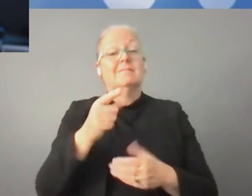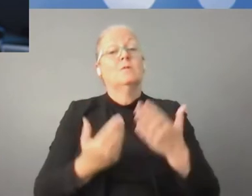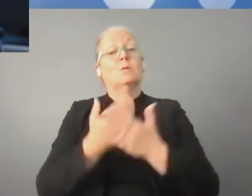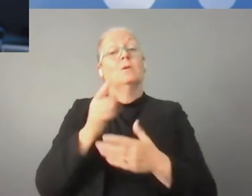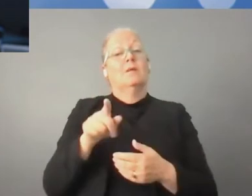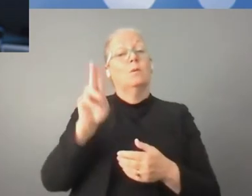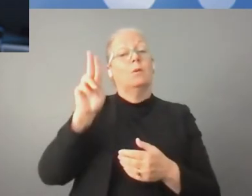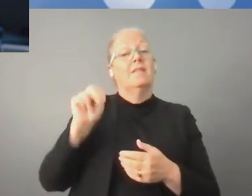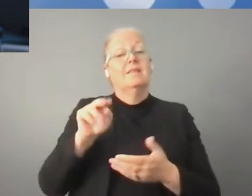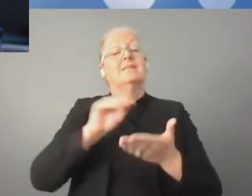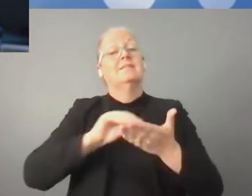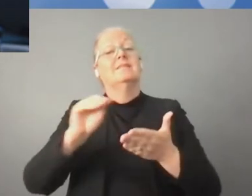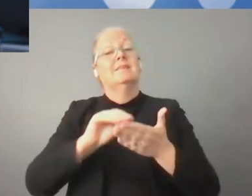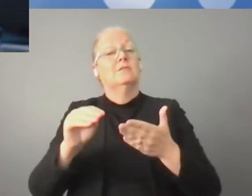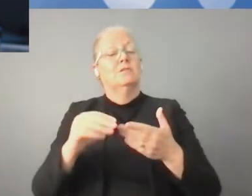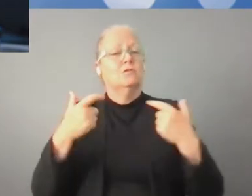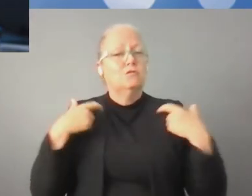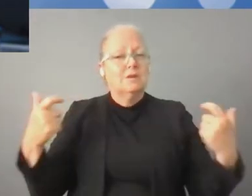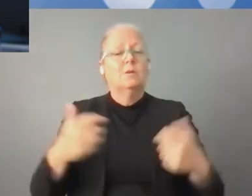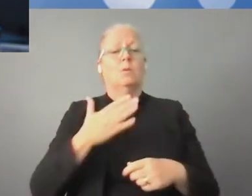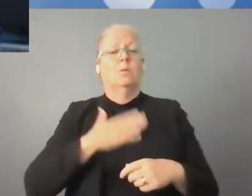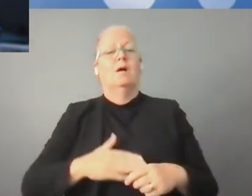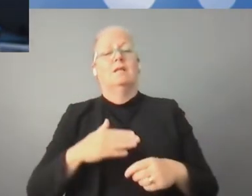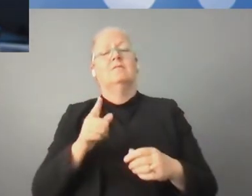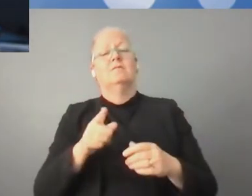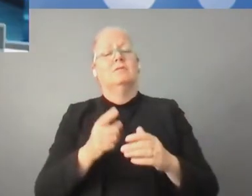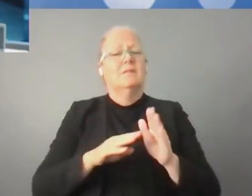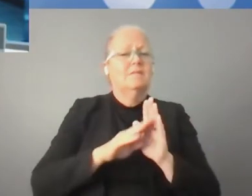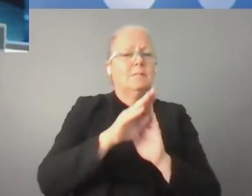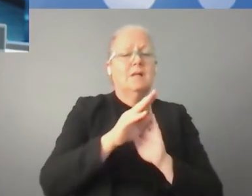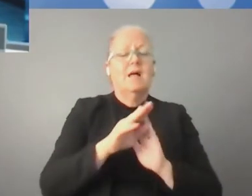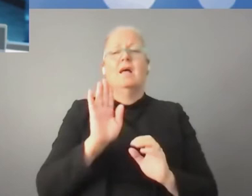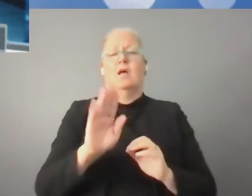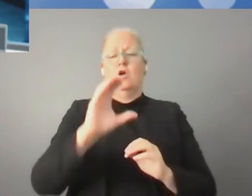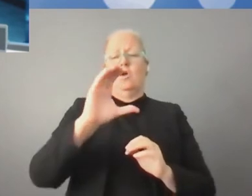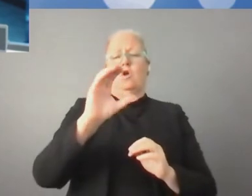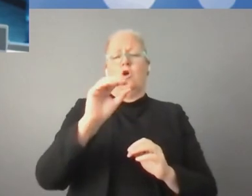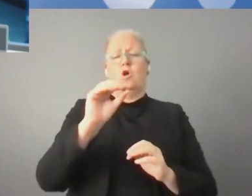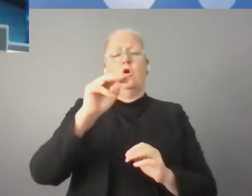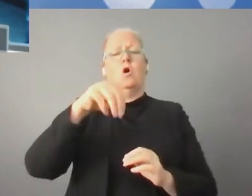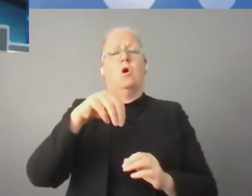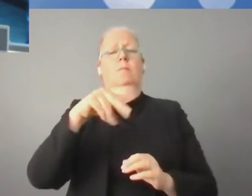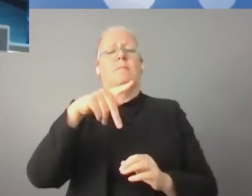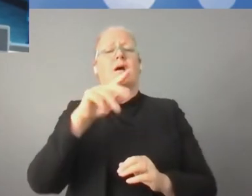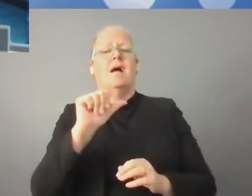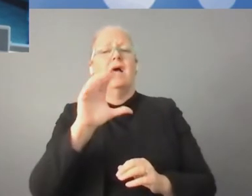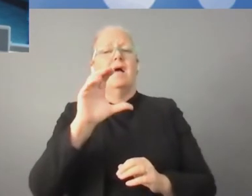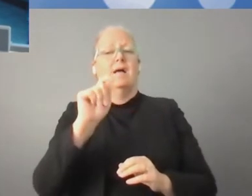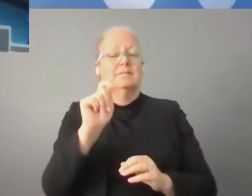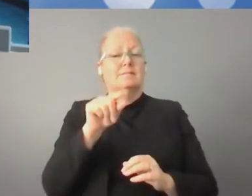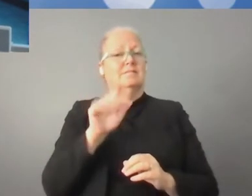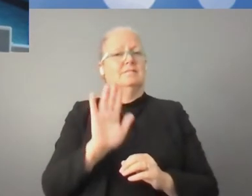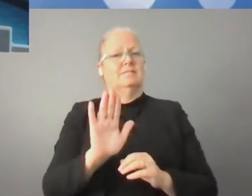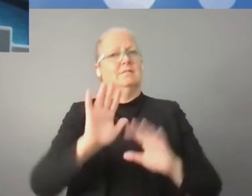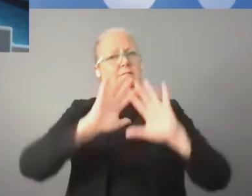observamos con interés la iniciativa del secretario de las Naciones Unidas en